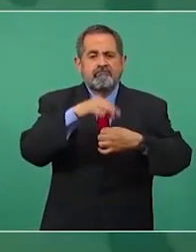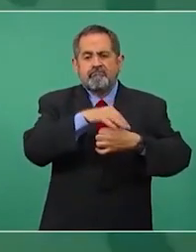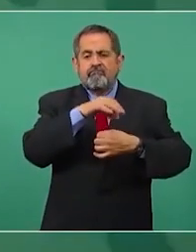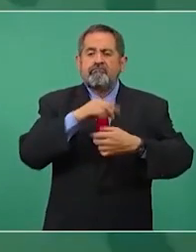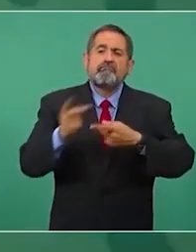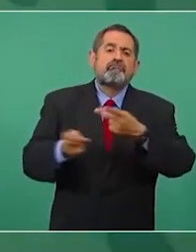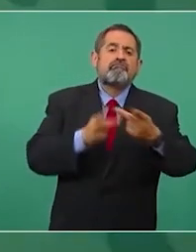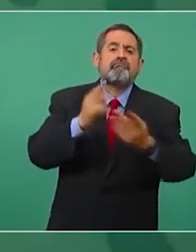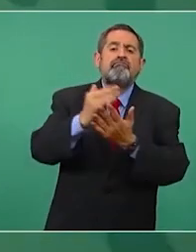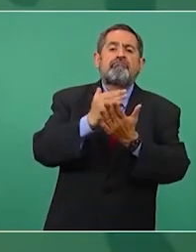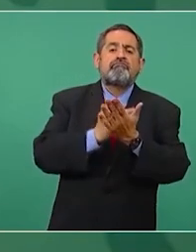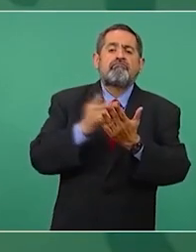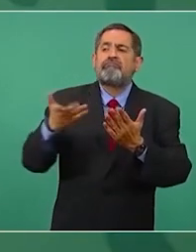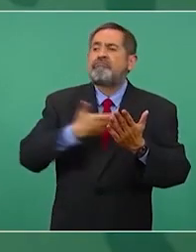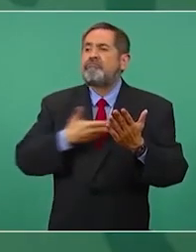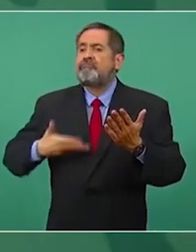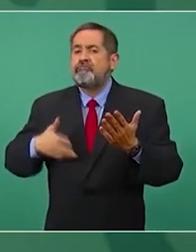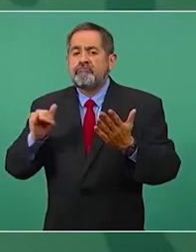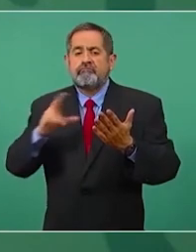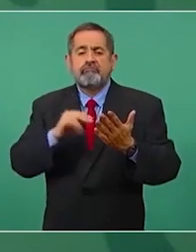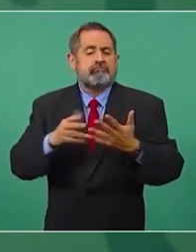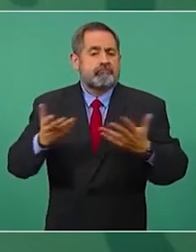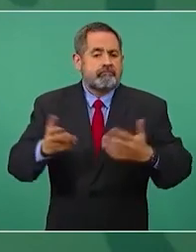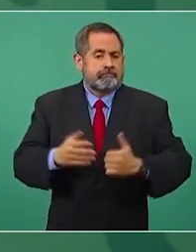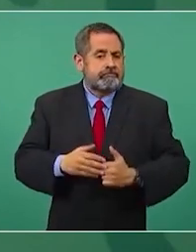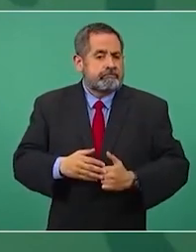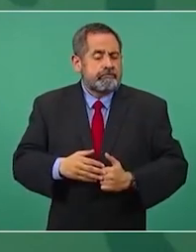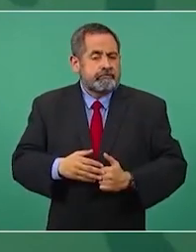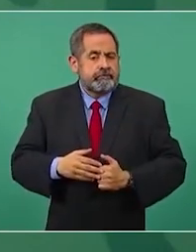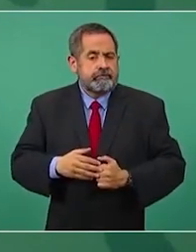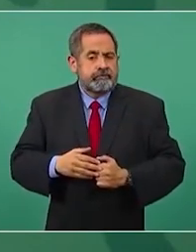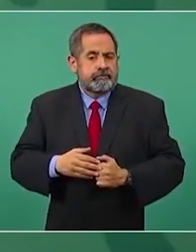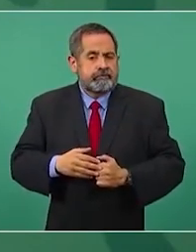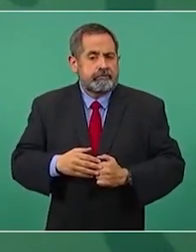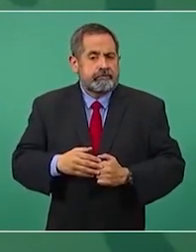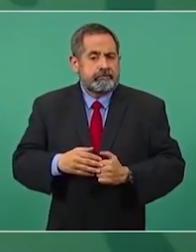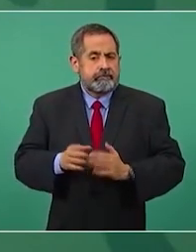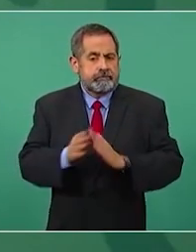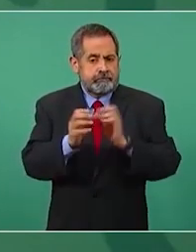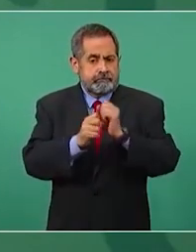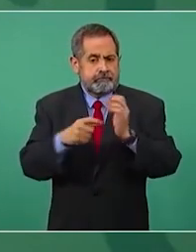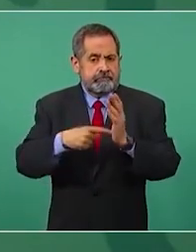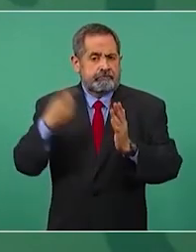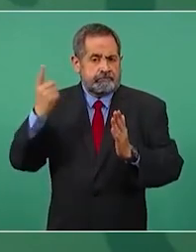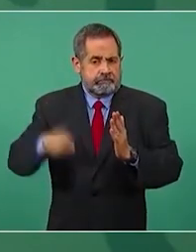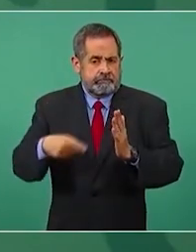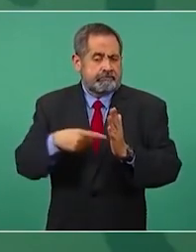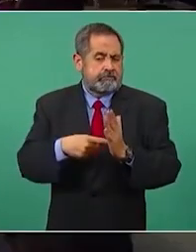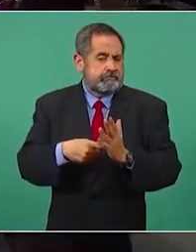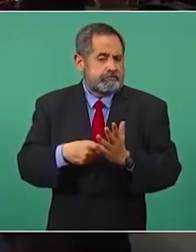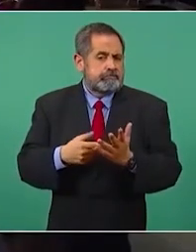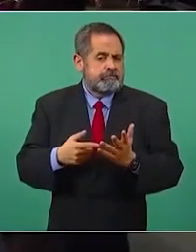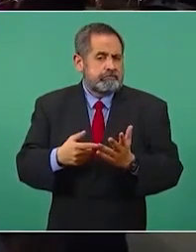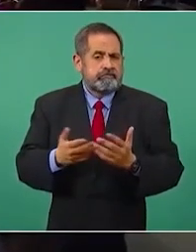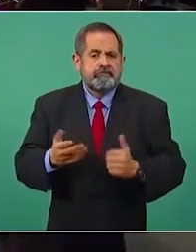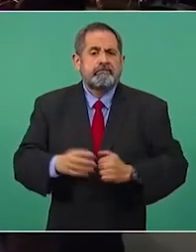lo que es un mandato constitucional entonces es